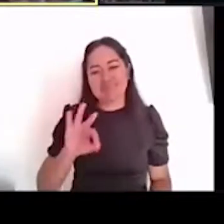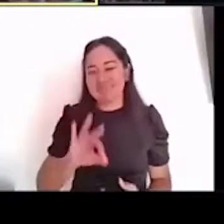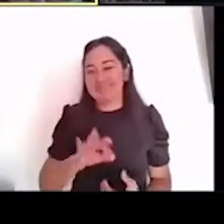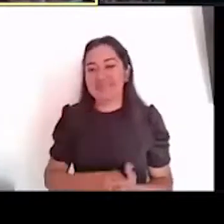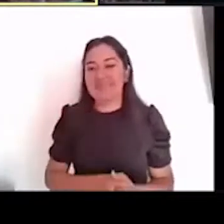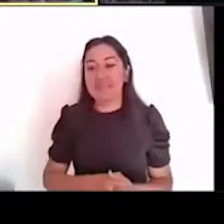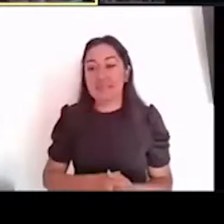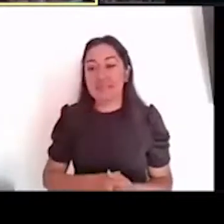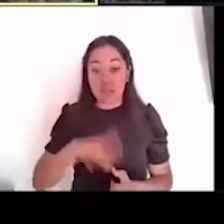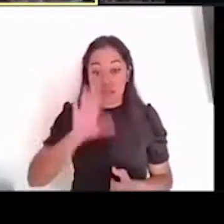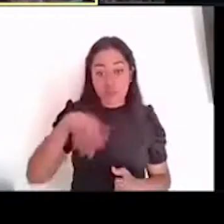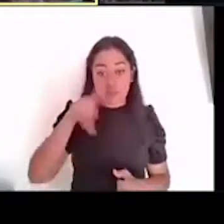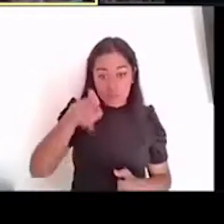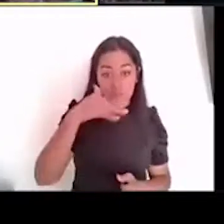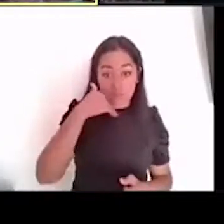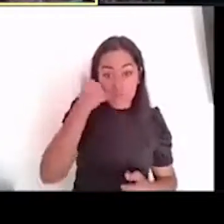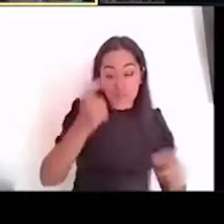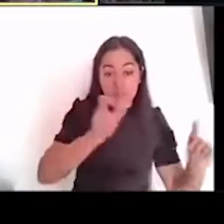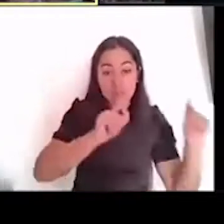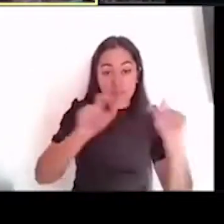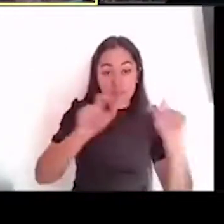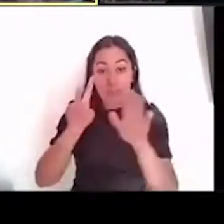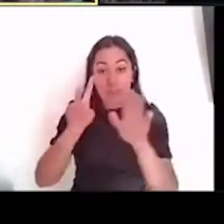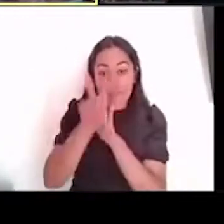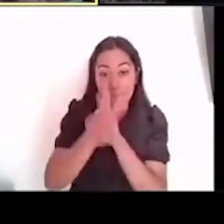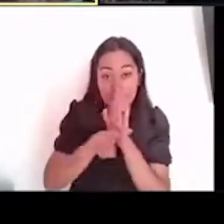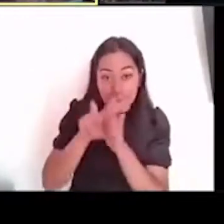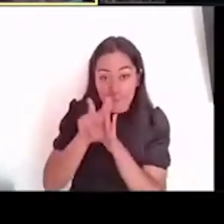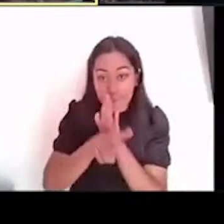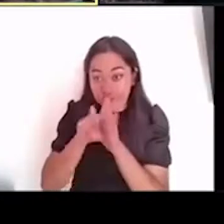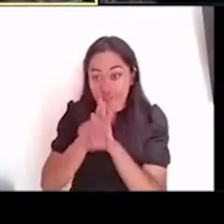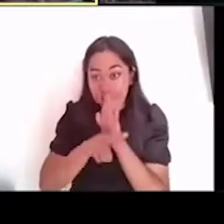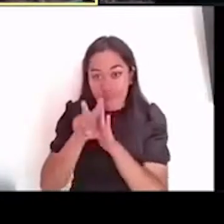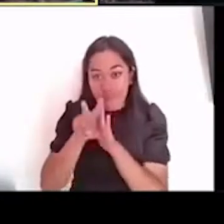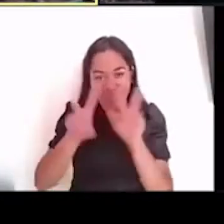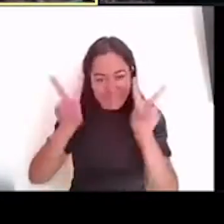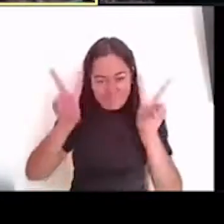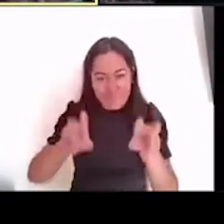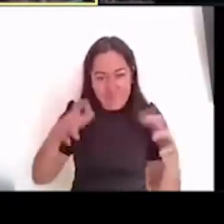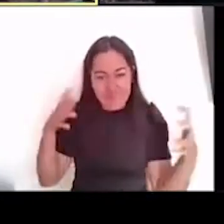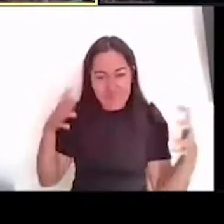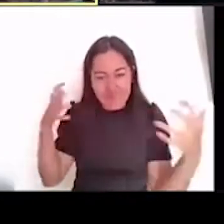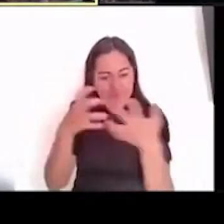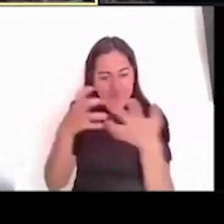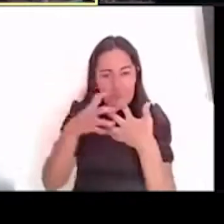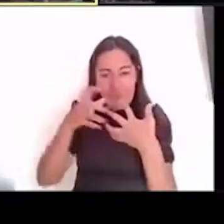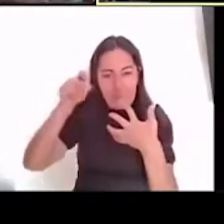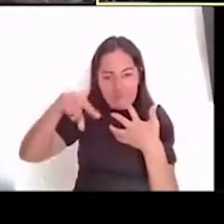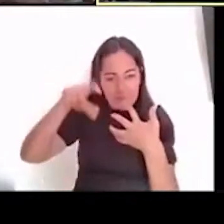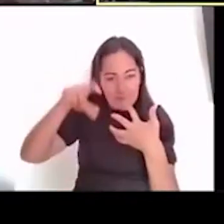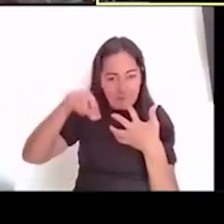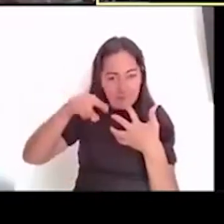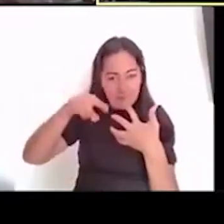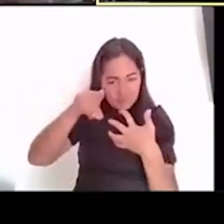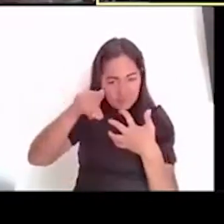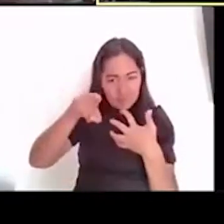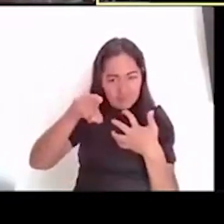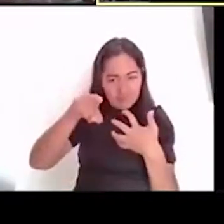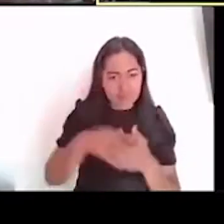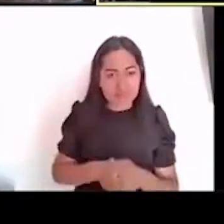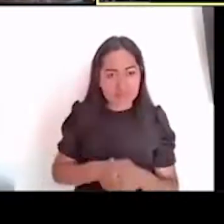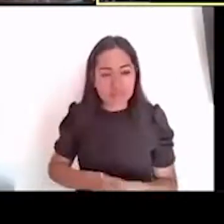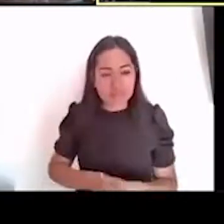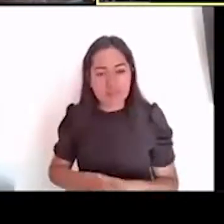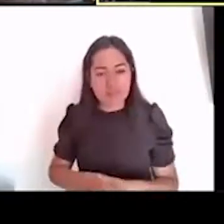querías compartirnos un video, o, me imagino que con relación precisamente a estos procesos. Sí, este,